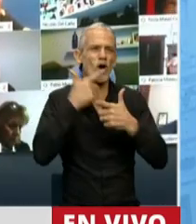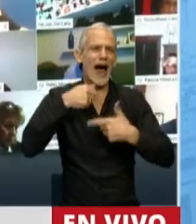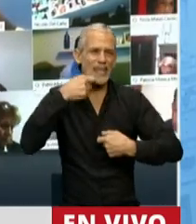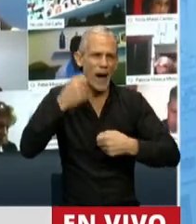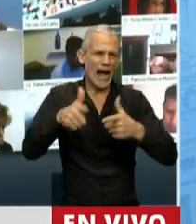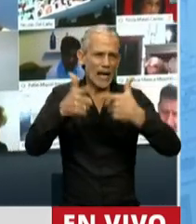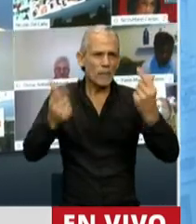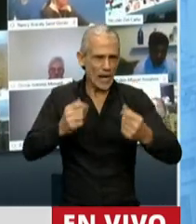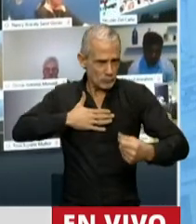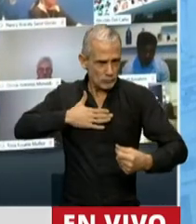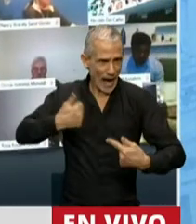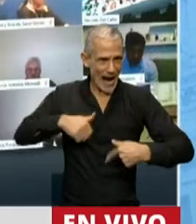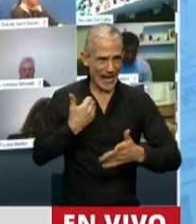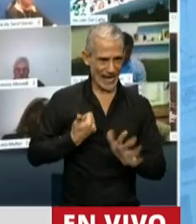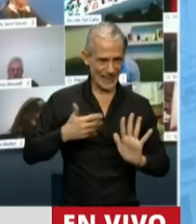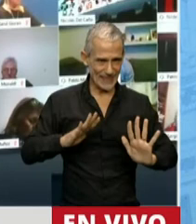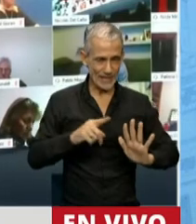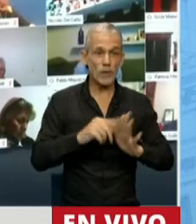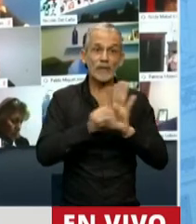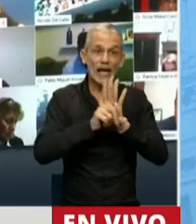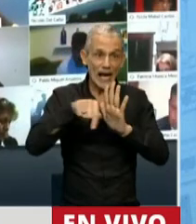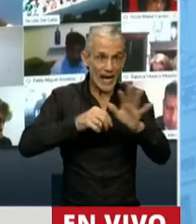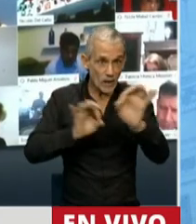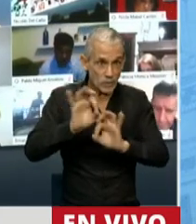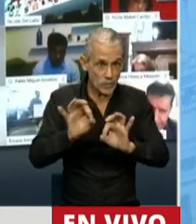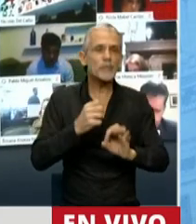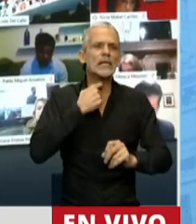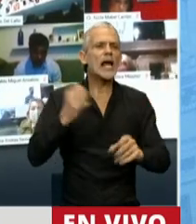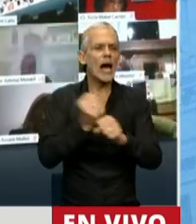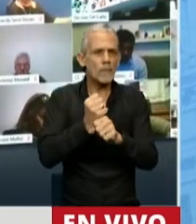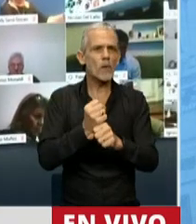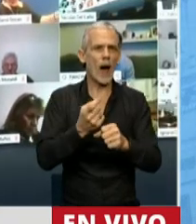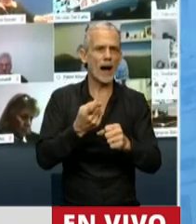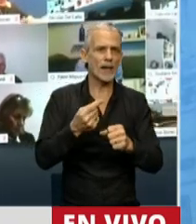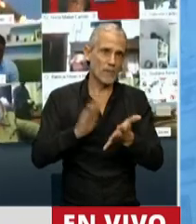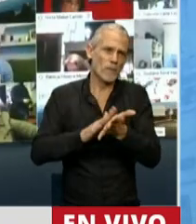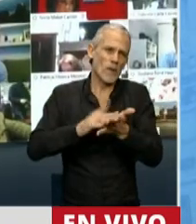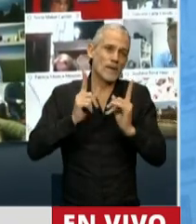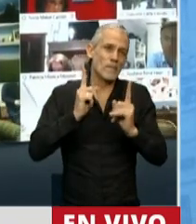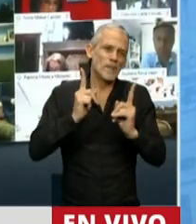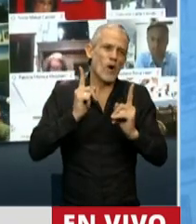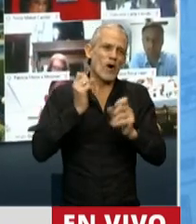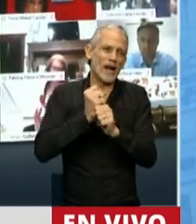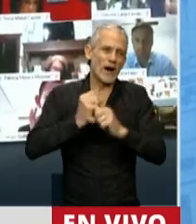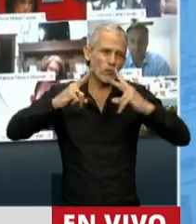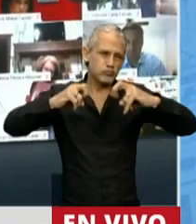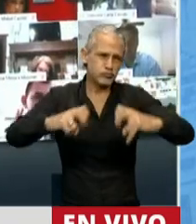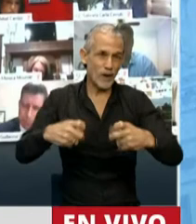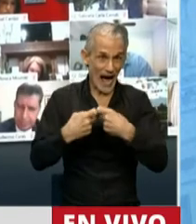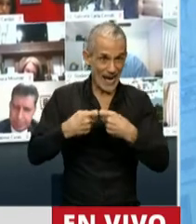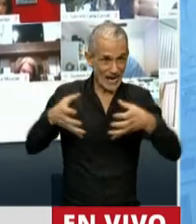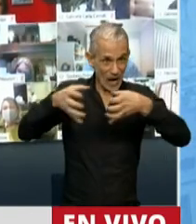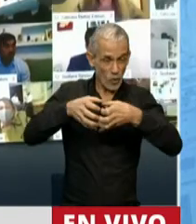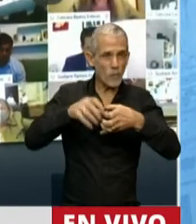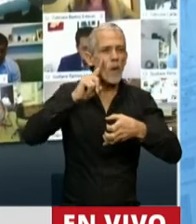animales. La presente legislación busca aprobar el resultado del trabajo desarrollado por la COPLA desde el año